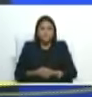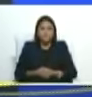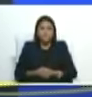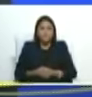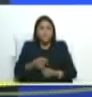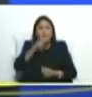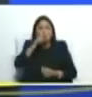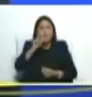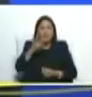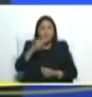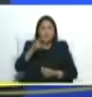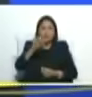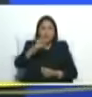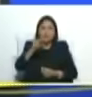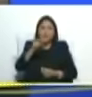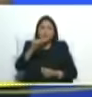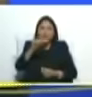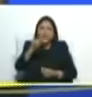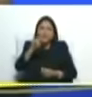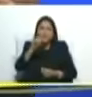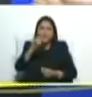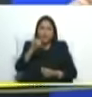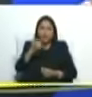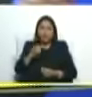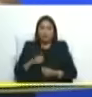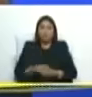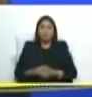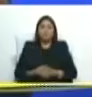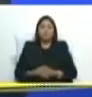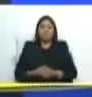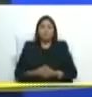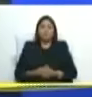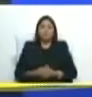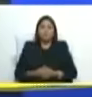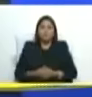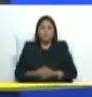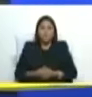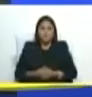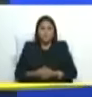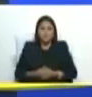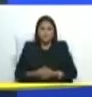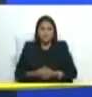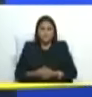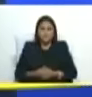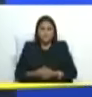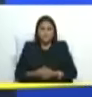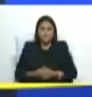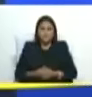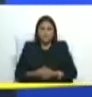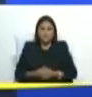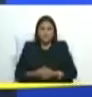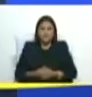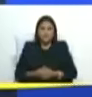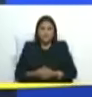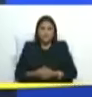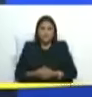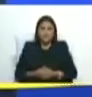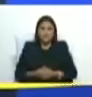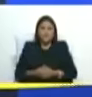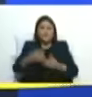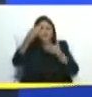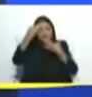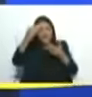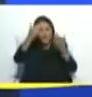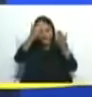Gustavo Luna que llegó a teniente de Bafores Gustavo Luna le envío un saludo desde aquí a Gustavo